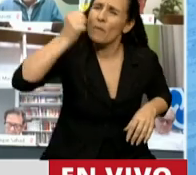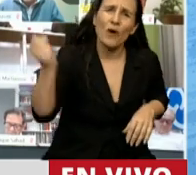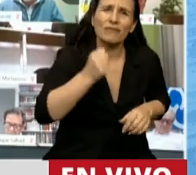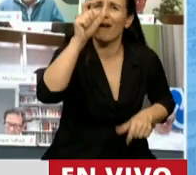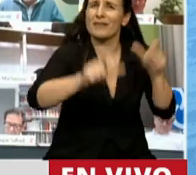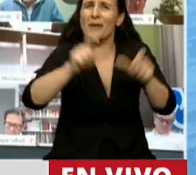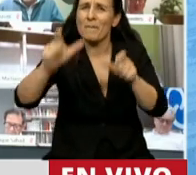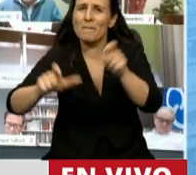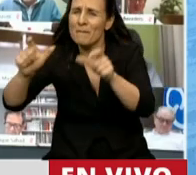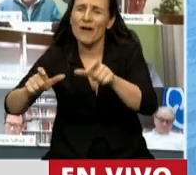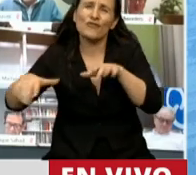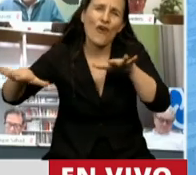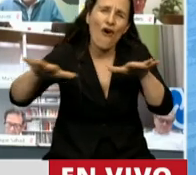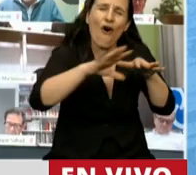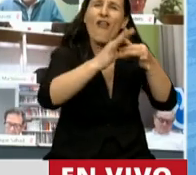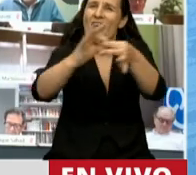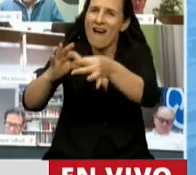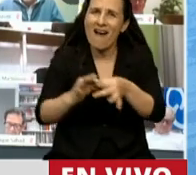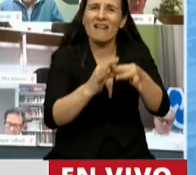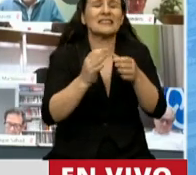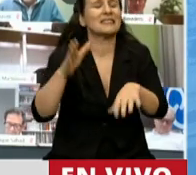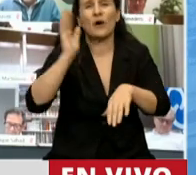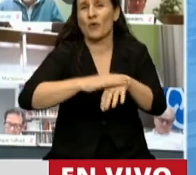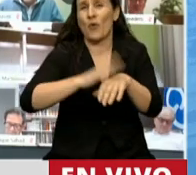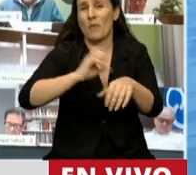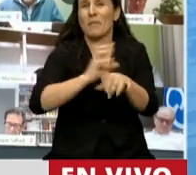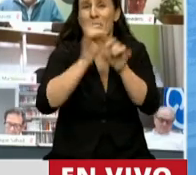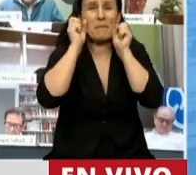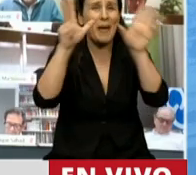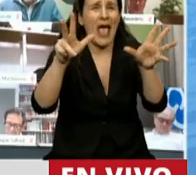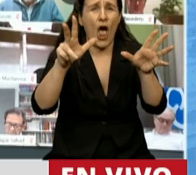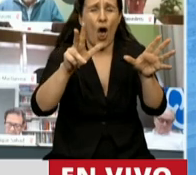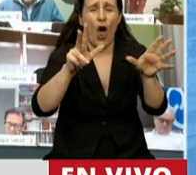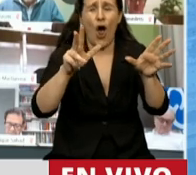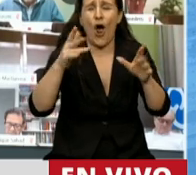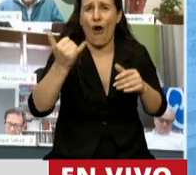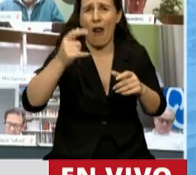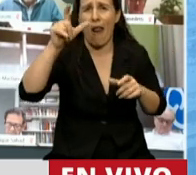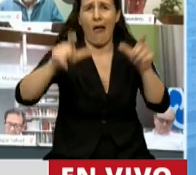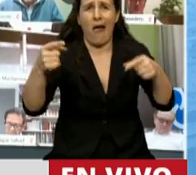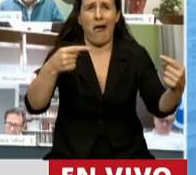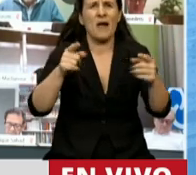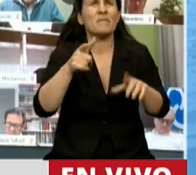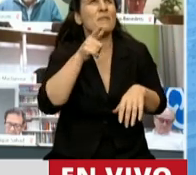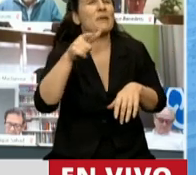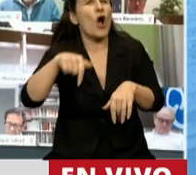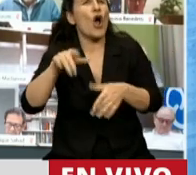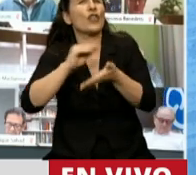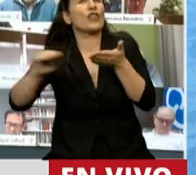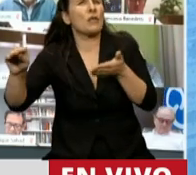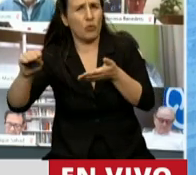que se termina deteriorando con la pandemia fuertemente, y como bien señaló, creo que el diputado Sarguini hoy,